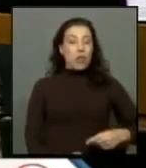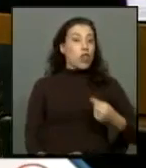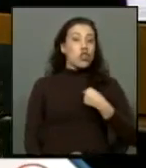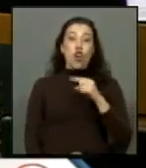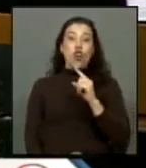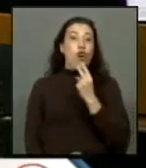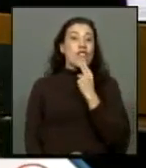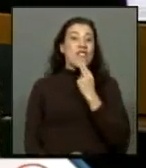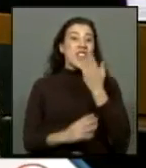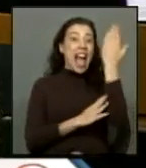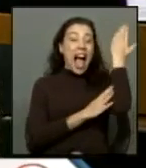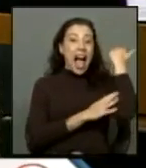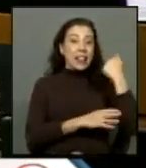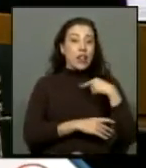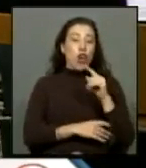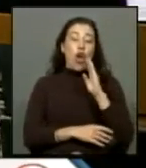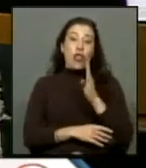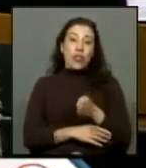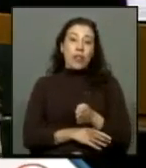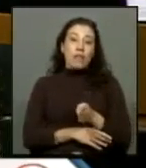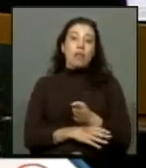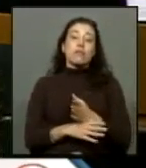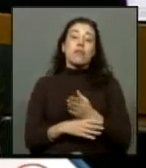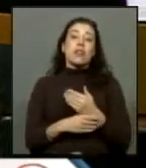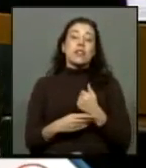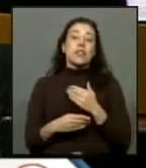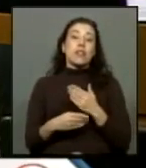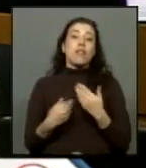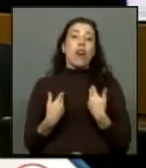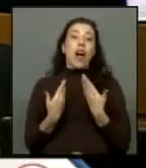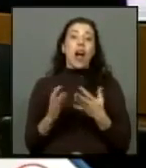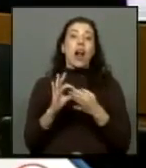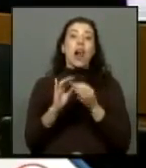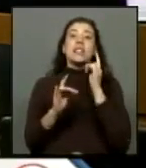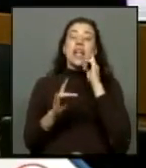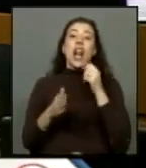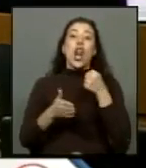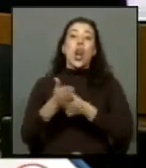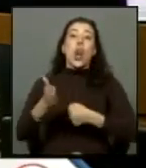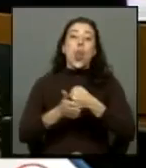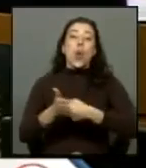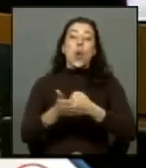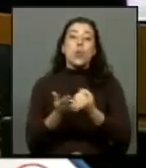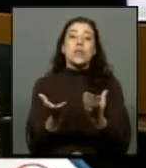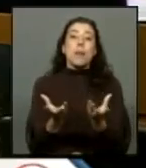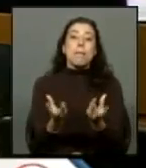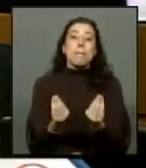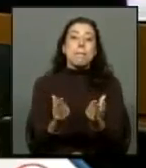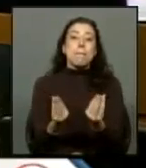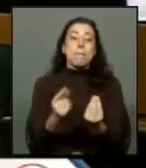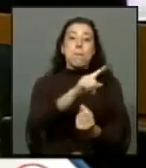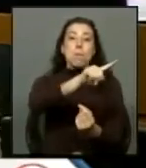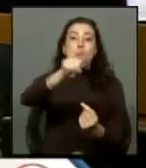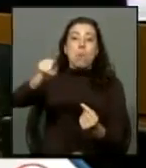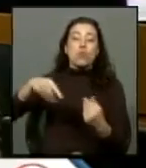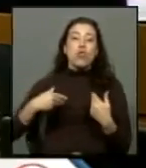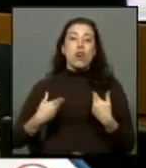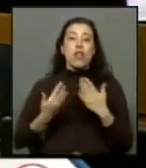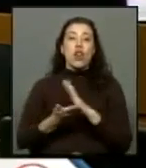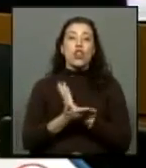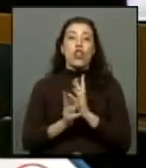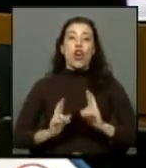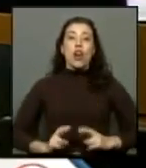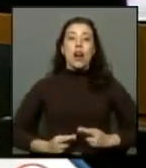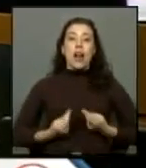vivió aquella época le debo un gran medida el estar aquí a la lucha de muchos y muchas de ellos que dieron todo por